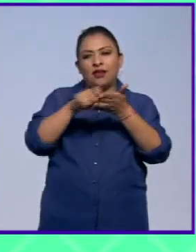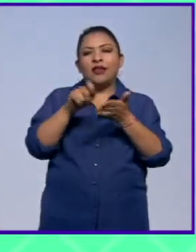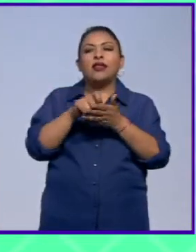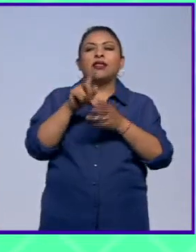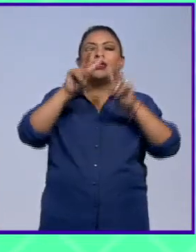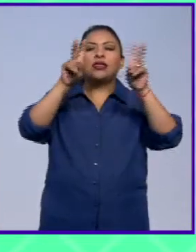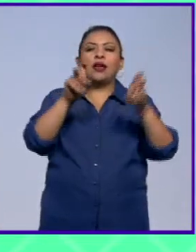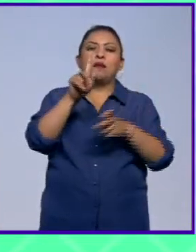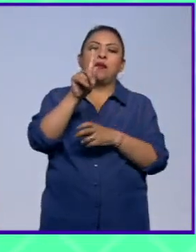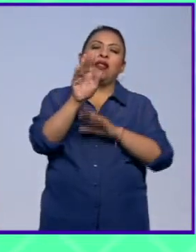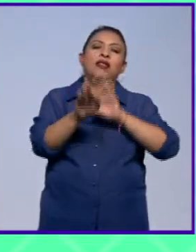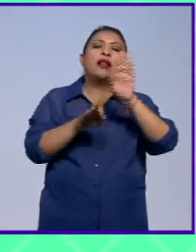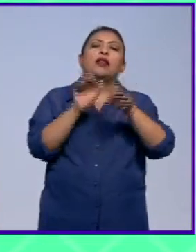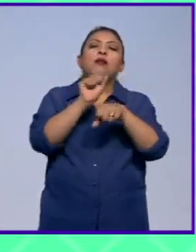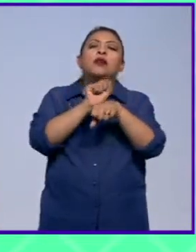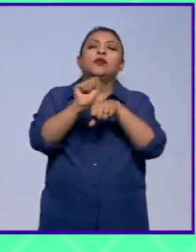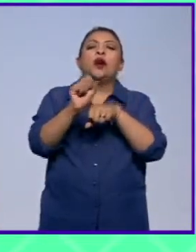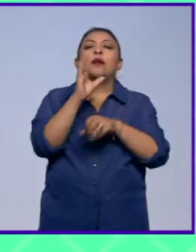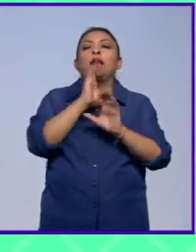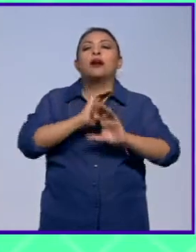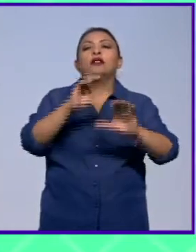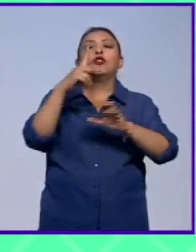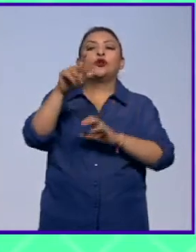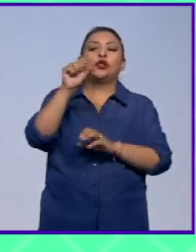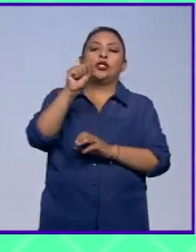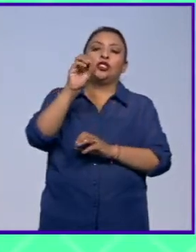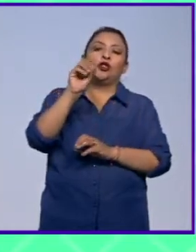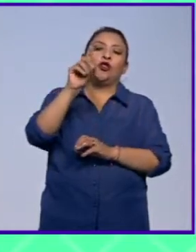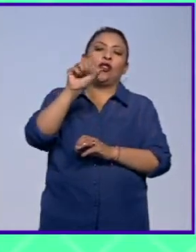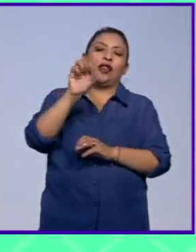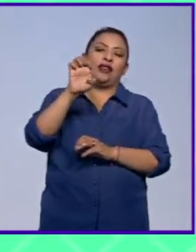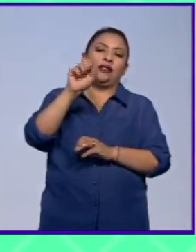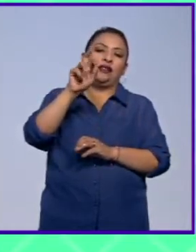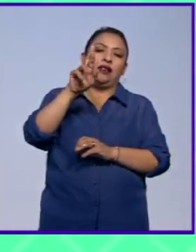Suavemente, una de las canciones emblemáticas de Soda Estéreo.